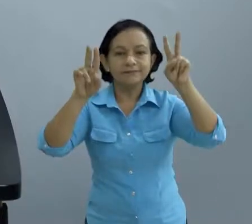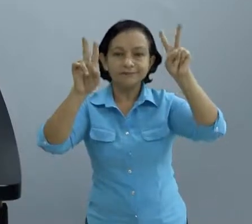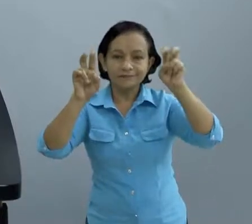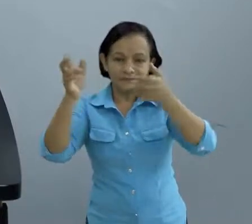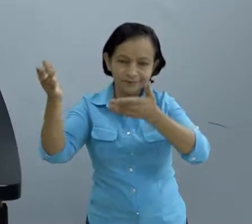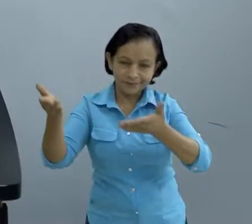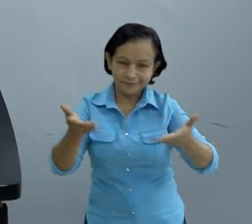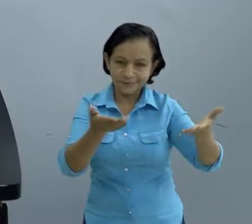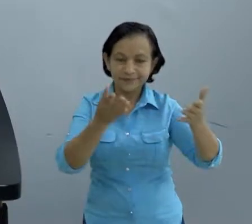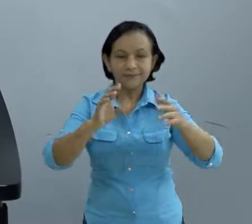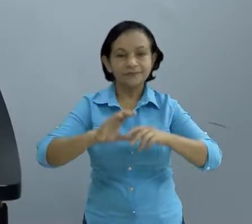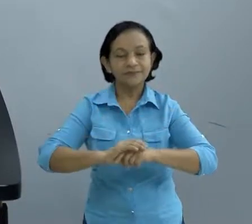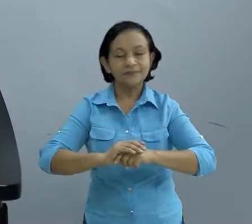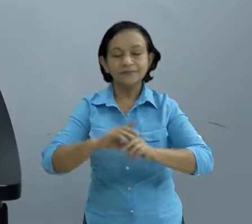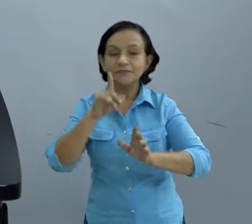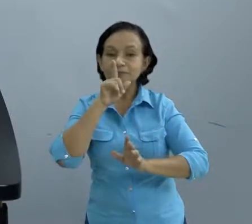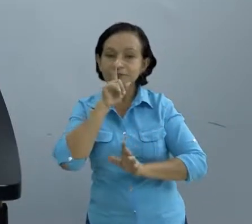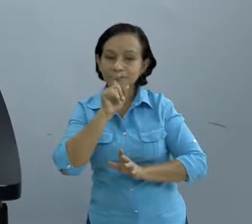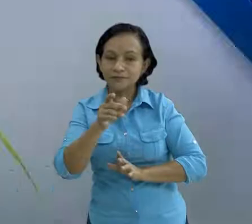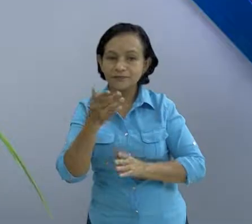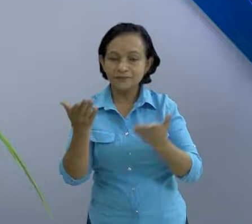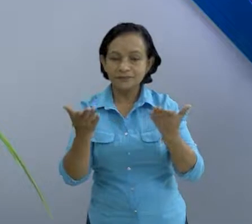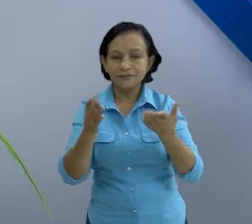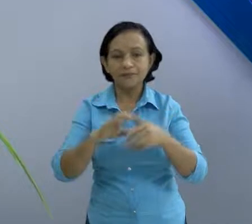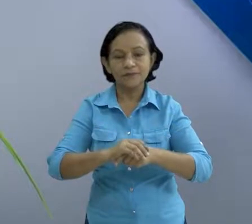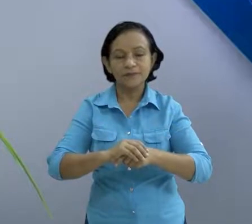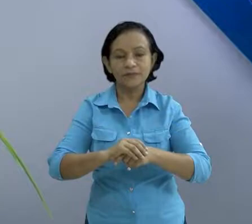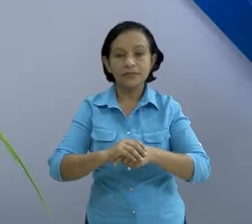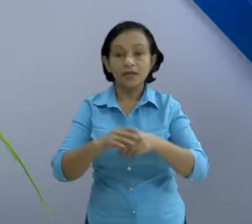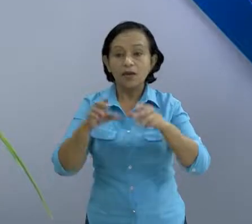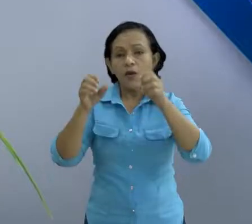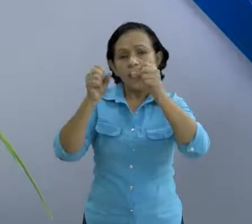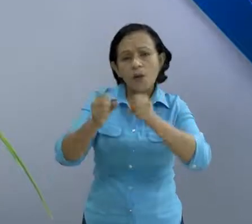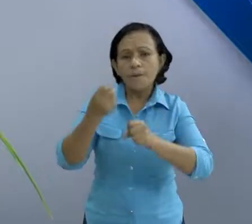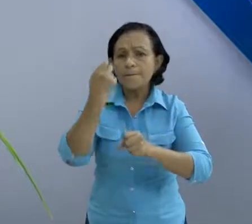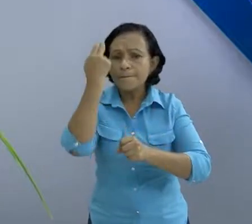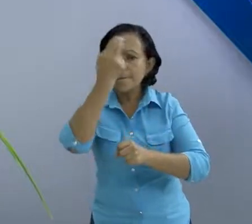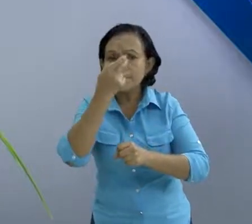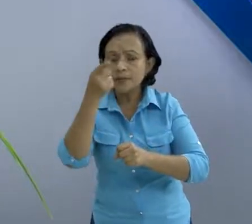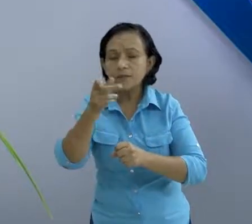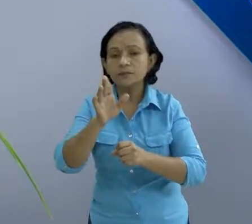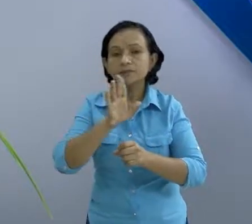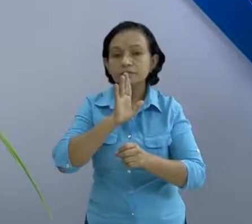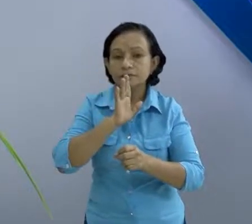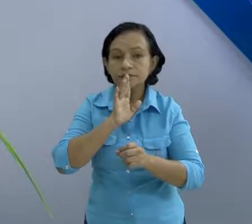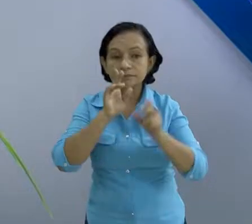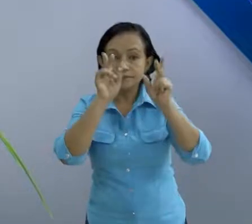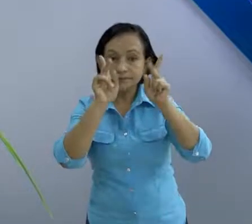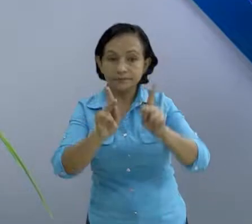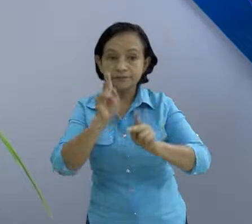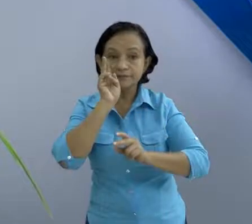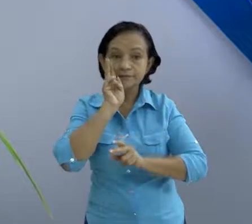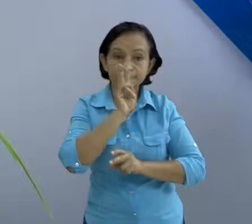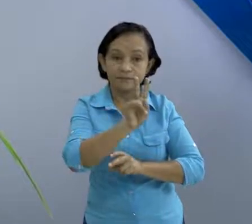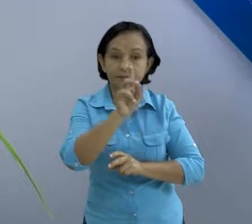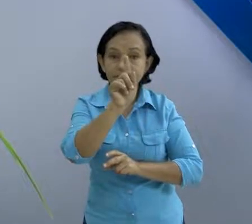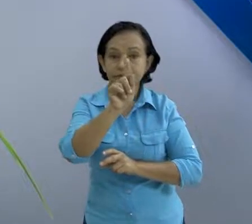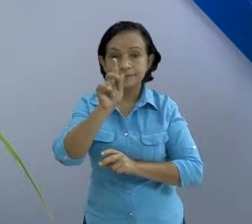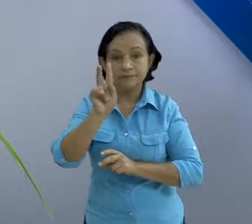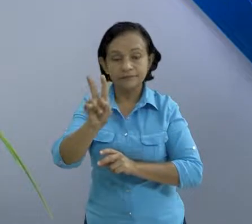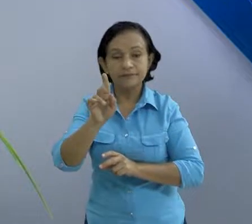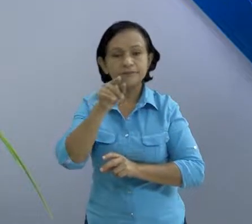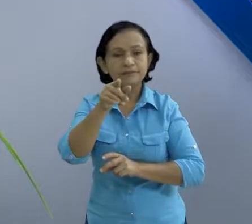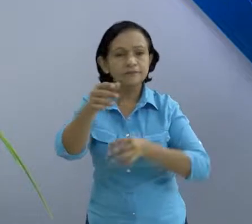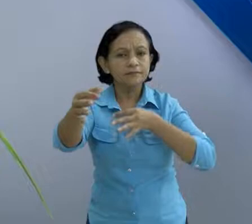Bienvenido, Gabriel. Mucho gusto, Excelencia. Gabriel, quisiera que habláramos, verdad, para nuestros amigos y amigas televidentes en